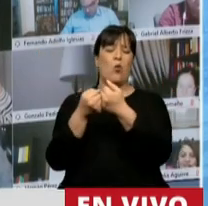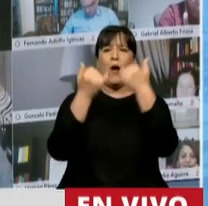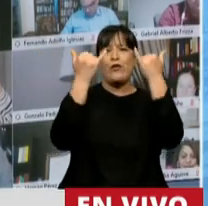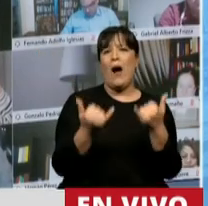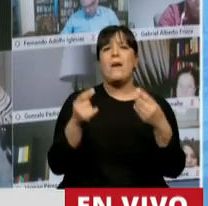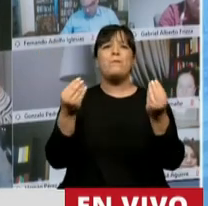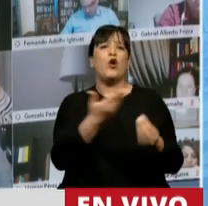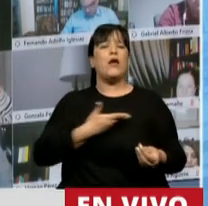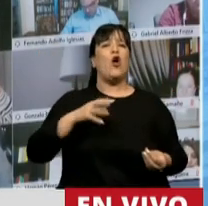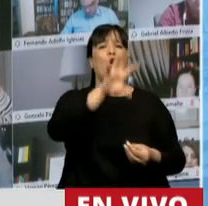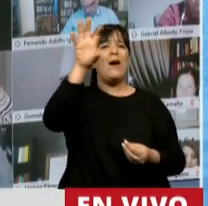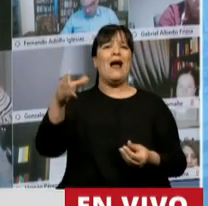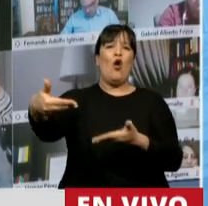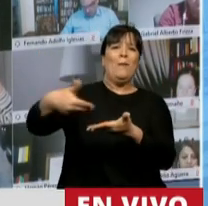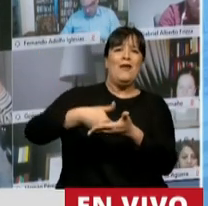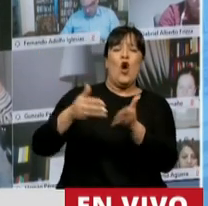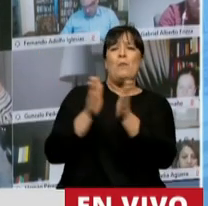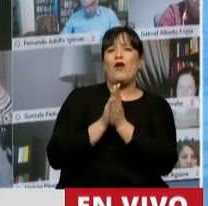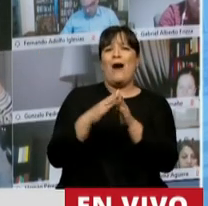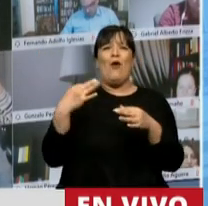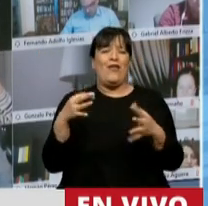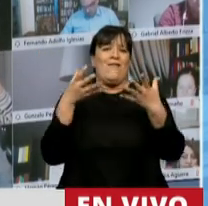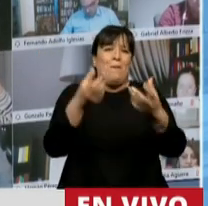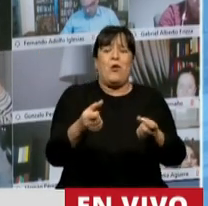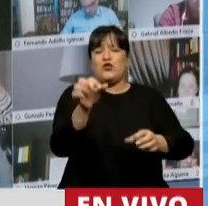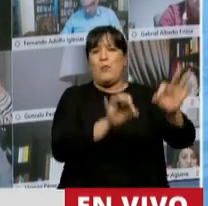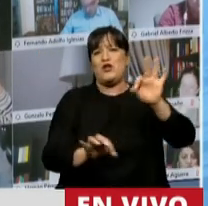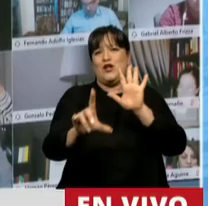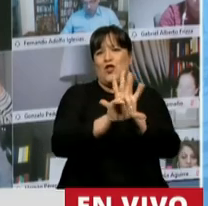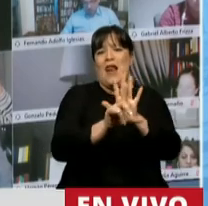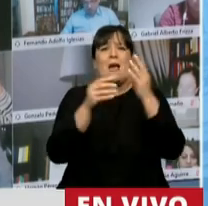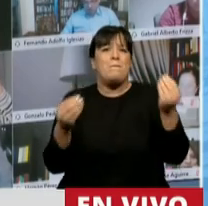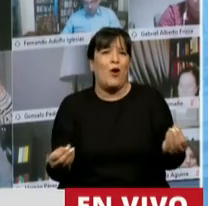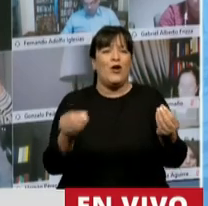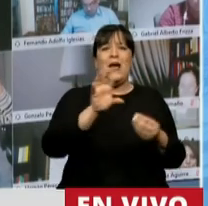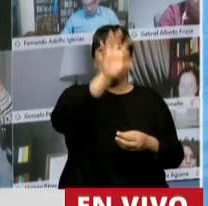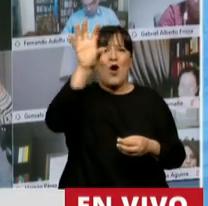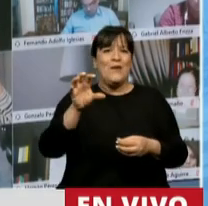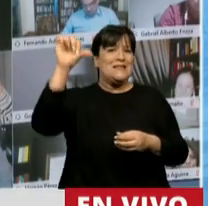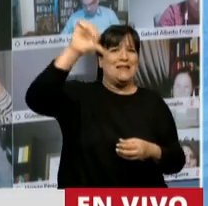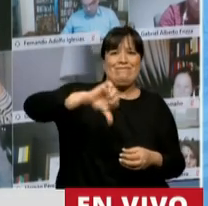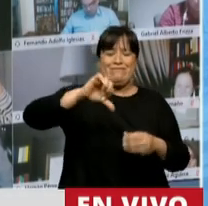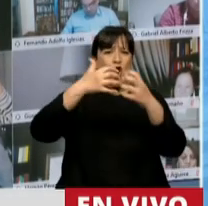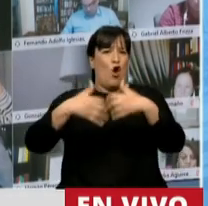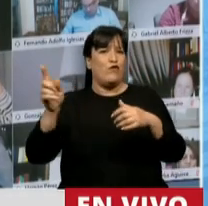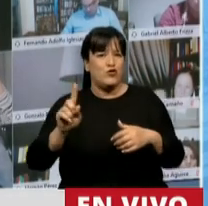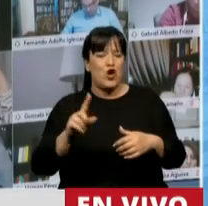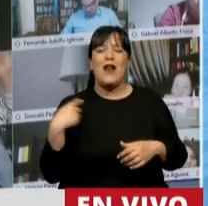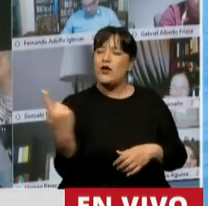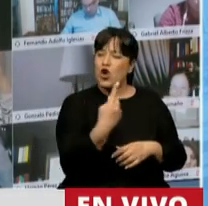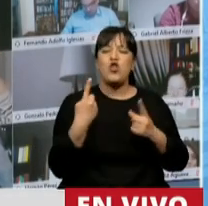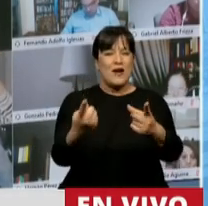gobernadores pidieron que le demos una mano a proyecto, porque las arcas de las provincias no funcionan. Necesitamos una agenda